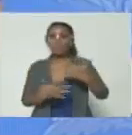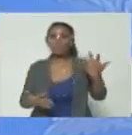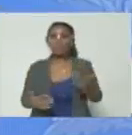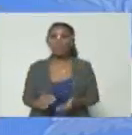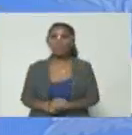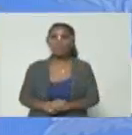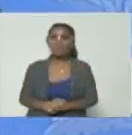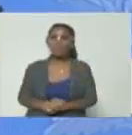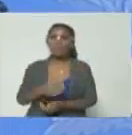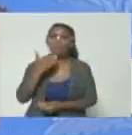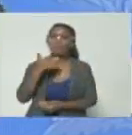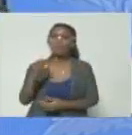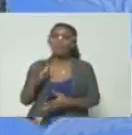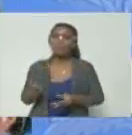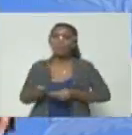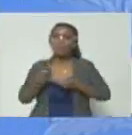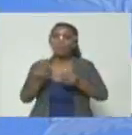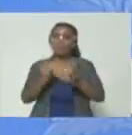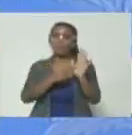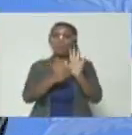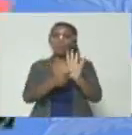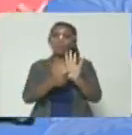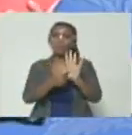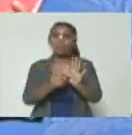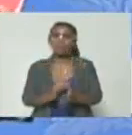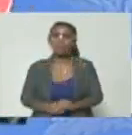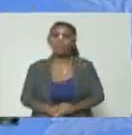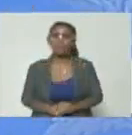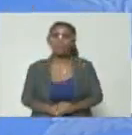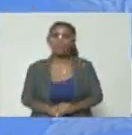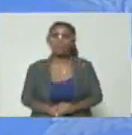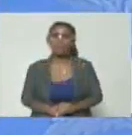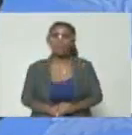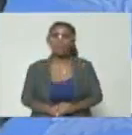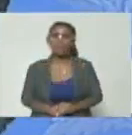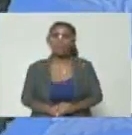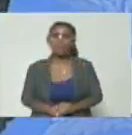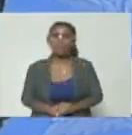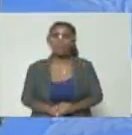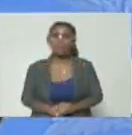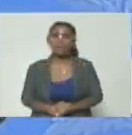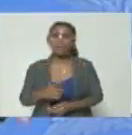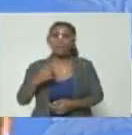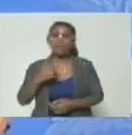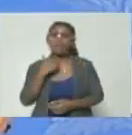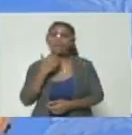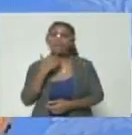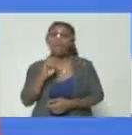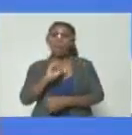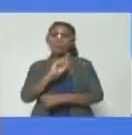para una próxima entrega con gusto contestaremos algunas preguntas en las que hubiera lugar